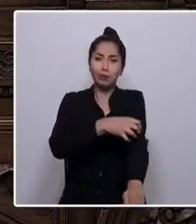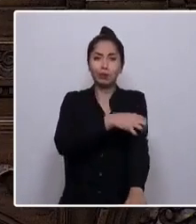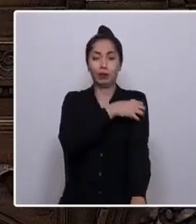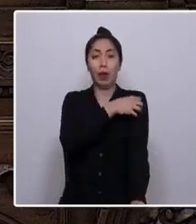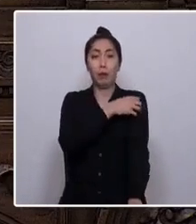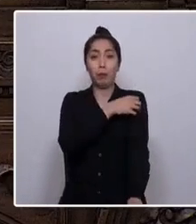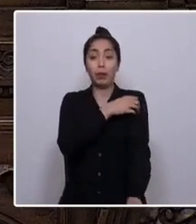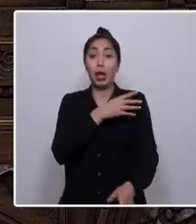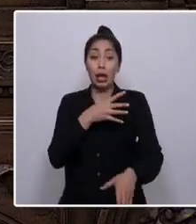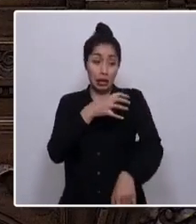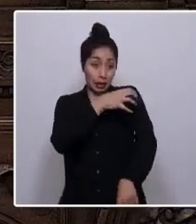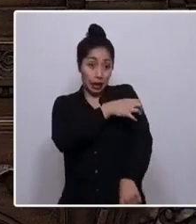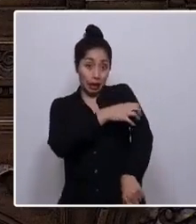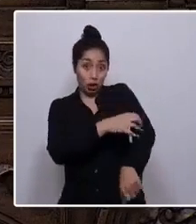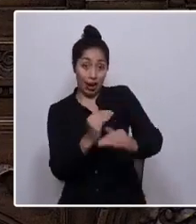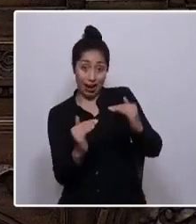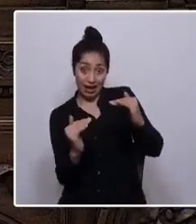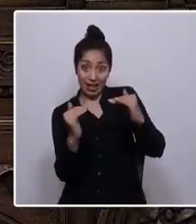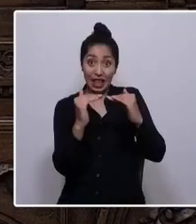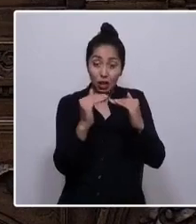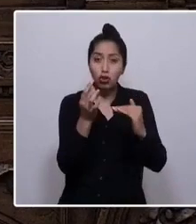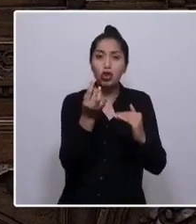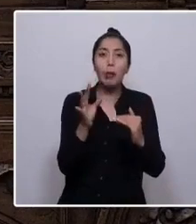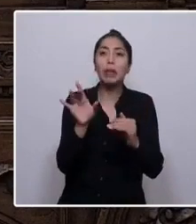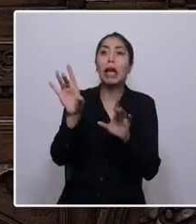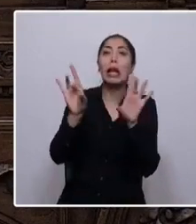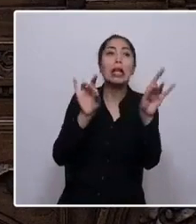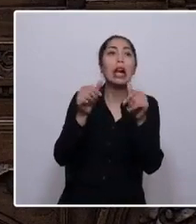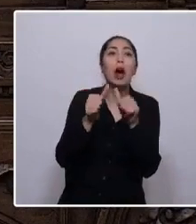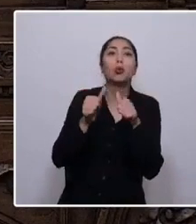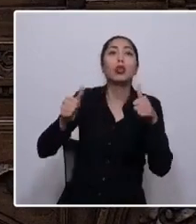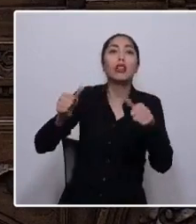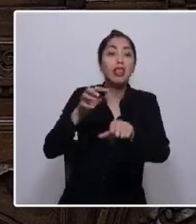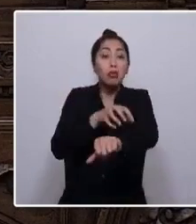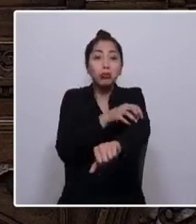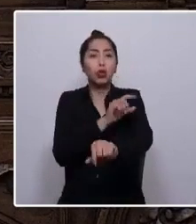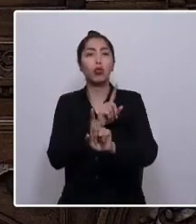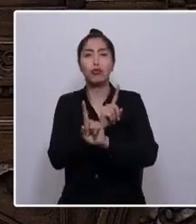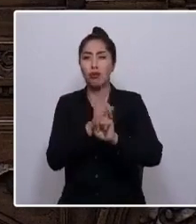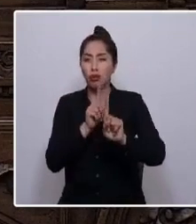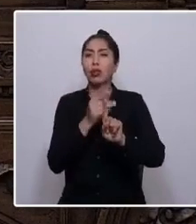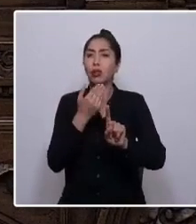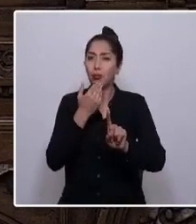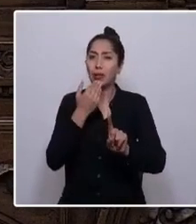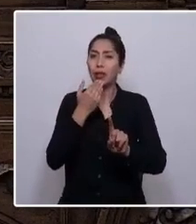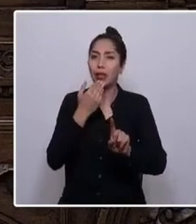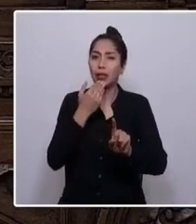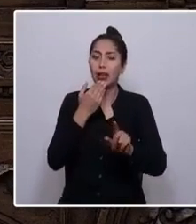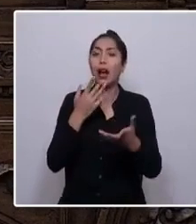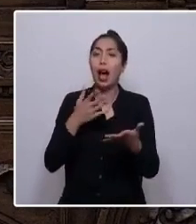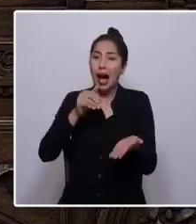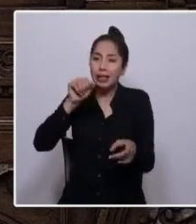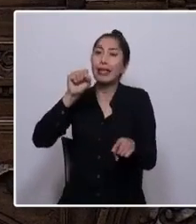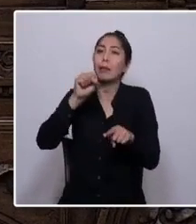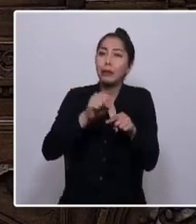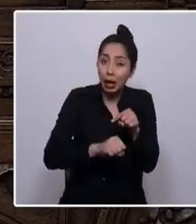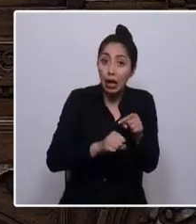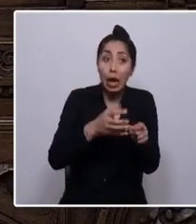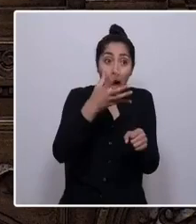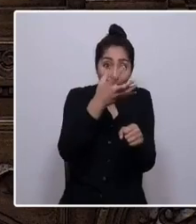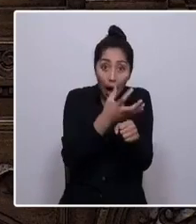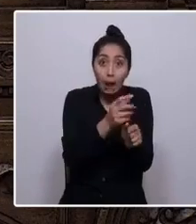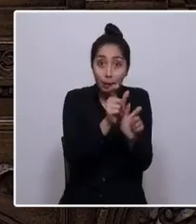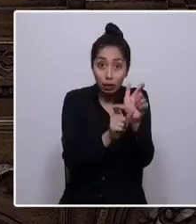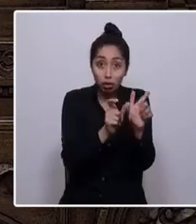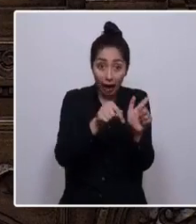sólo en la capacidad de elegir autoridades locales o acceder a más servicios. Se trata de reconocer que para empezar hay gente en este